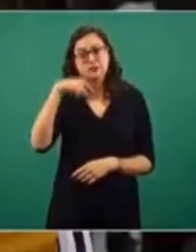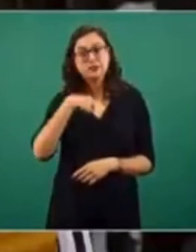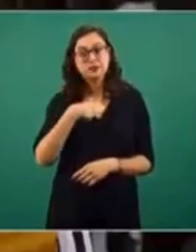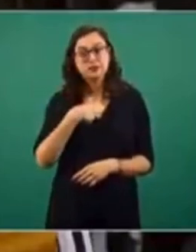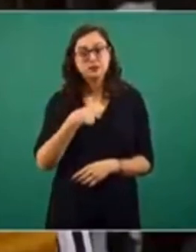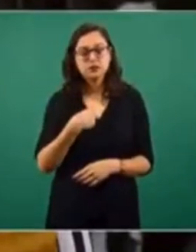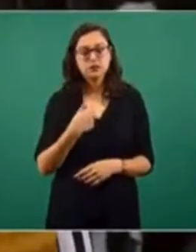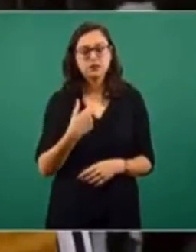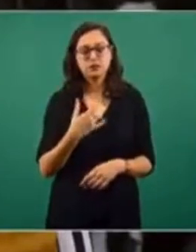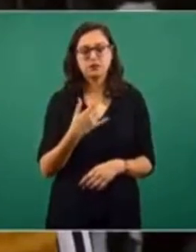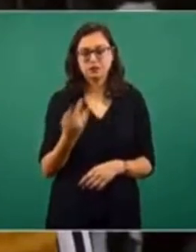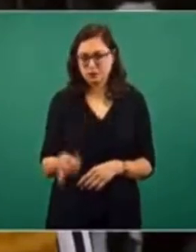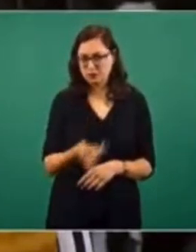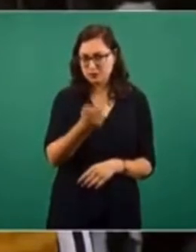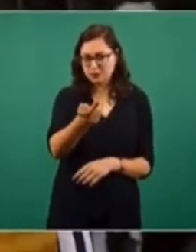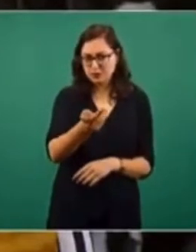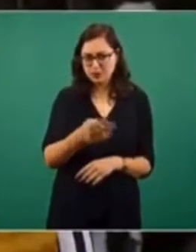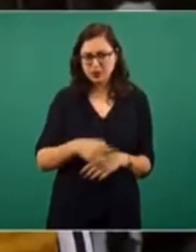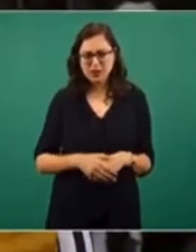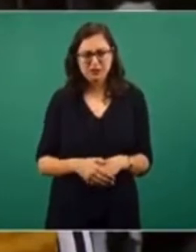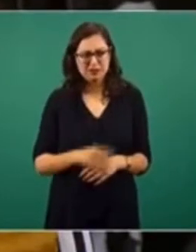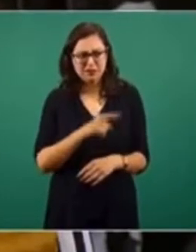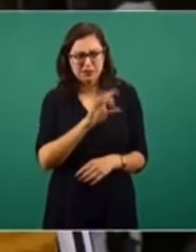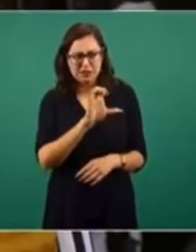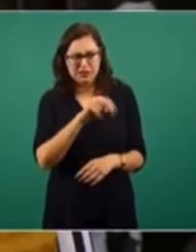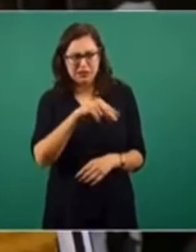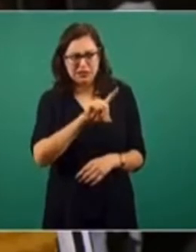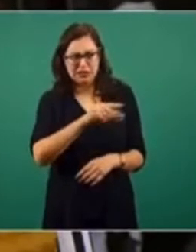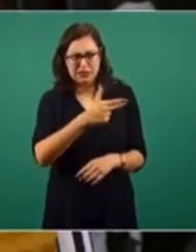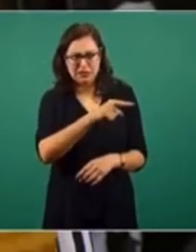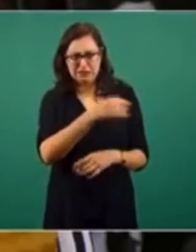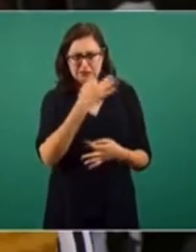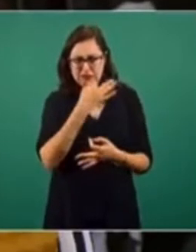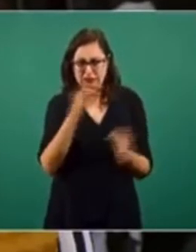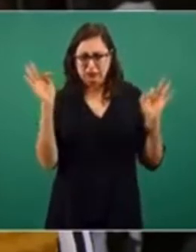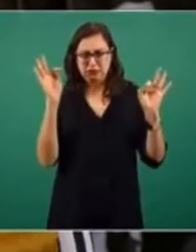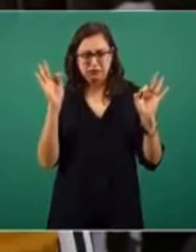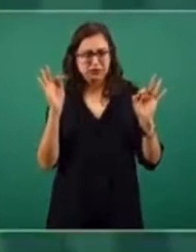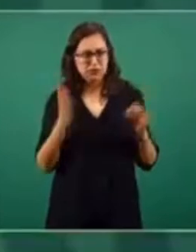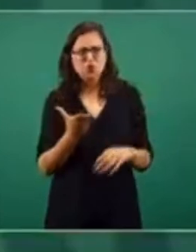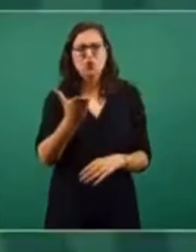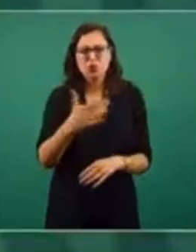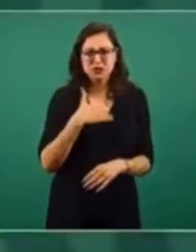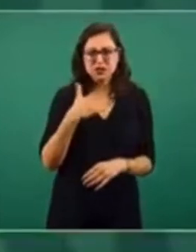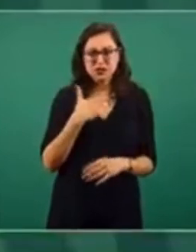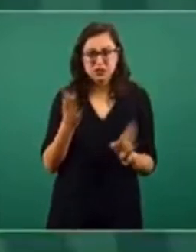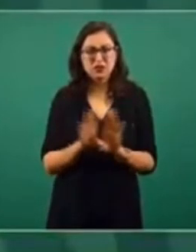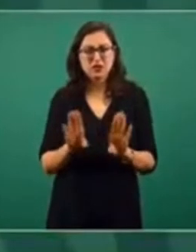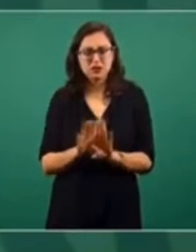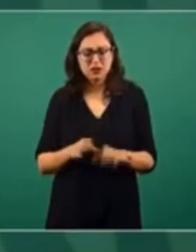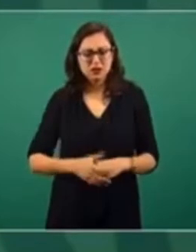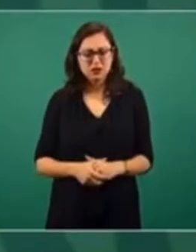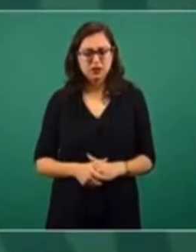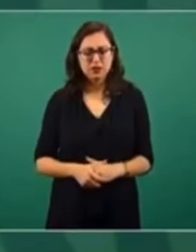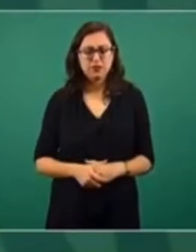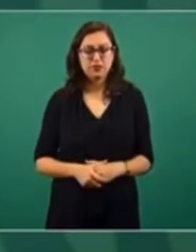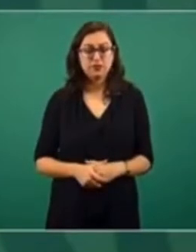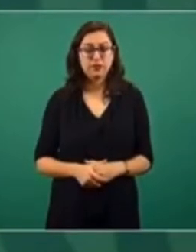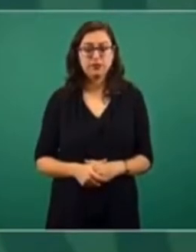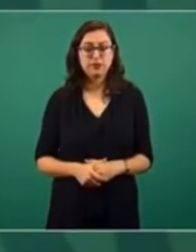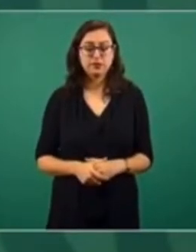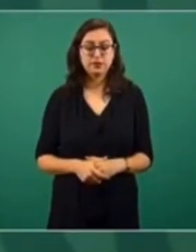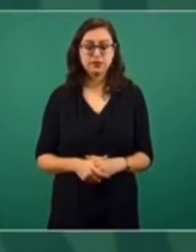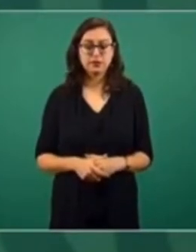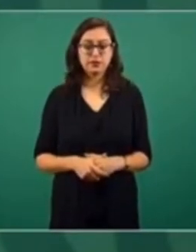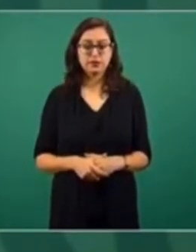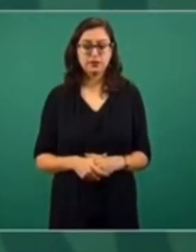¿Cómo considera esta acción, este anuncio por parte de la CNDH? Bueno, mira, como en toda investigación